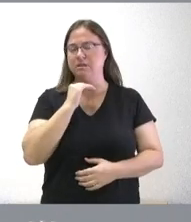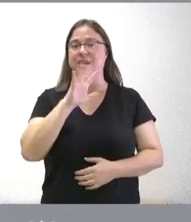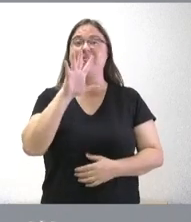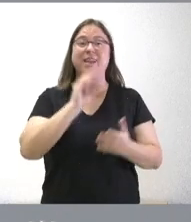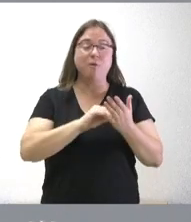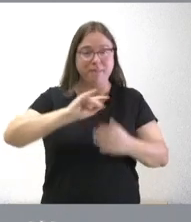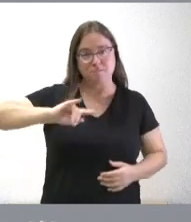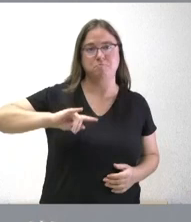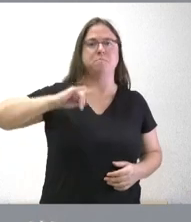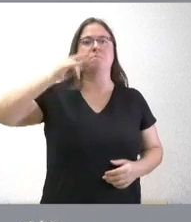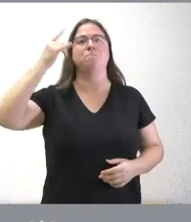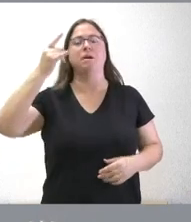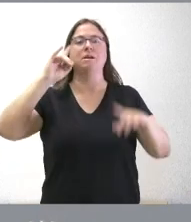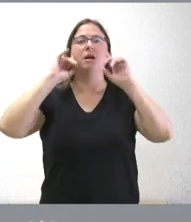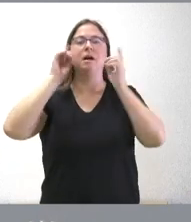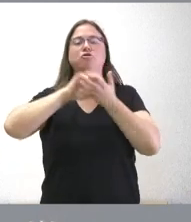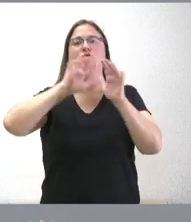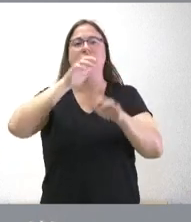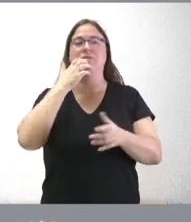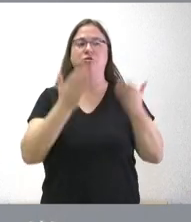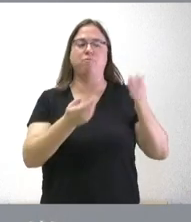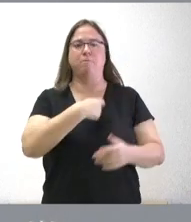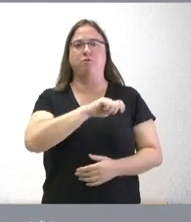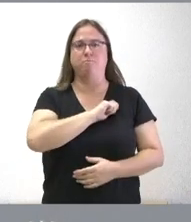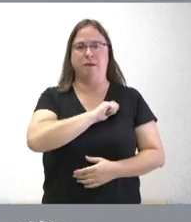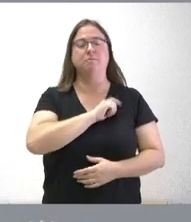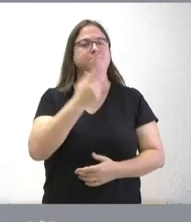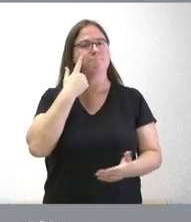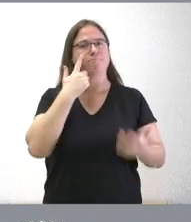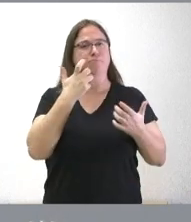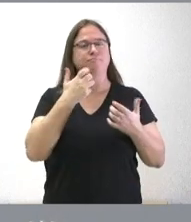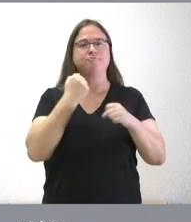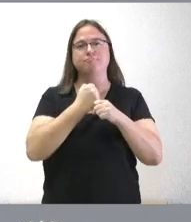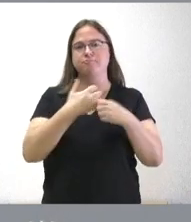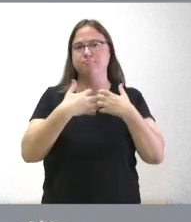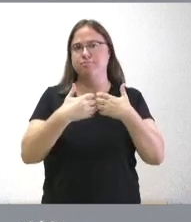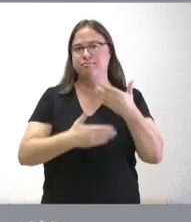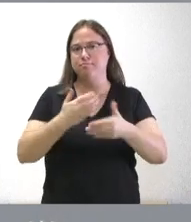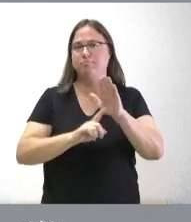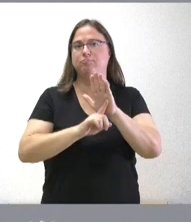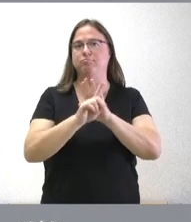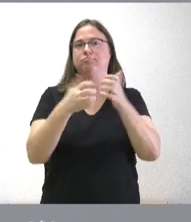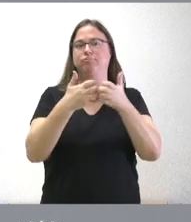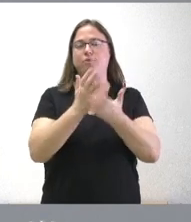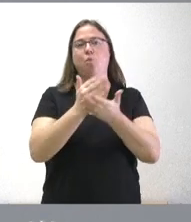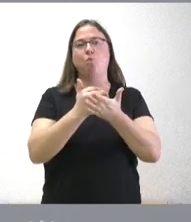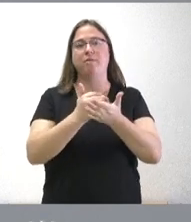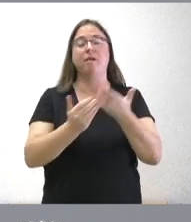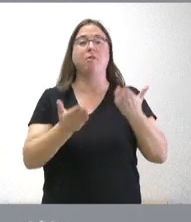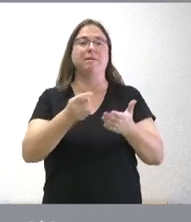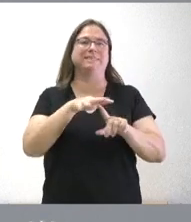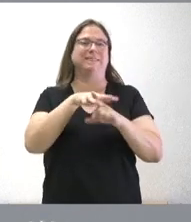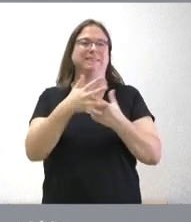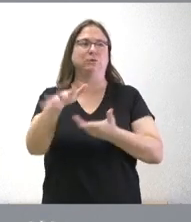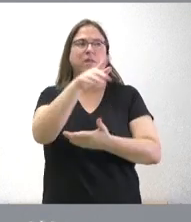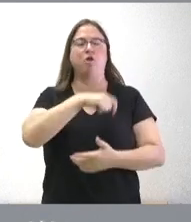veces y media mayor en el caso de Castilla y León que en el conjunto de España lo que refleja también la actividad y el crecimiento industrial de nuestra comunidad en relación con el contexto